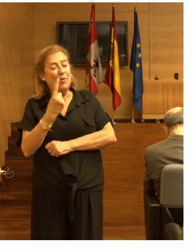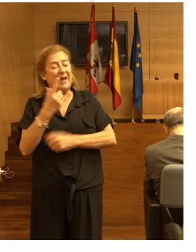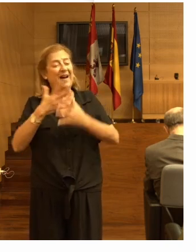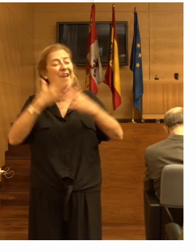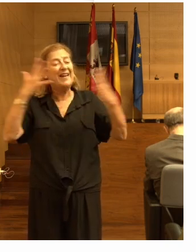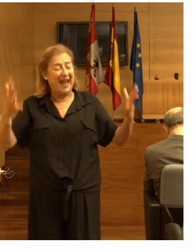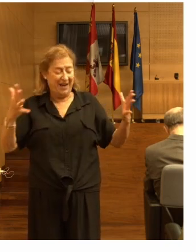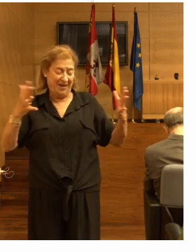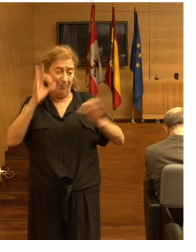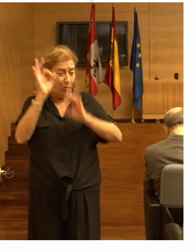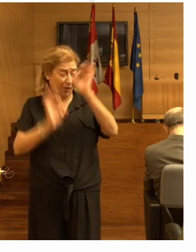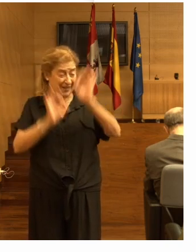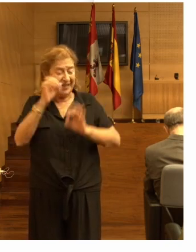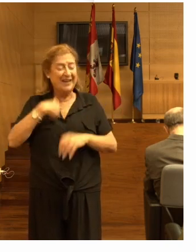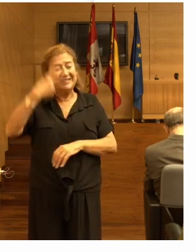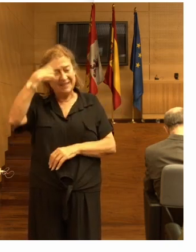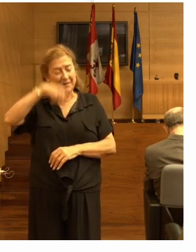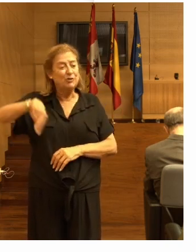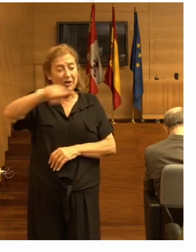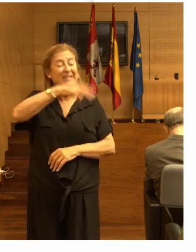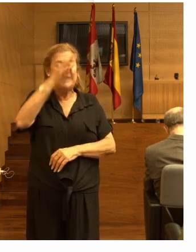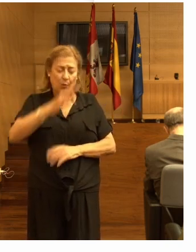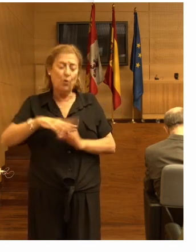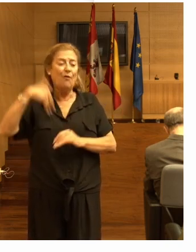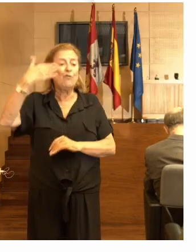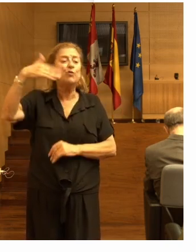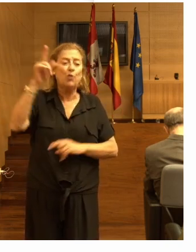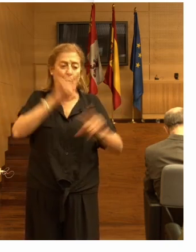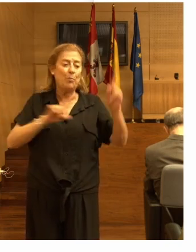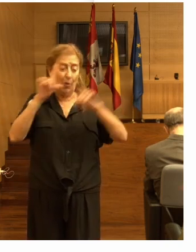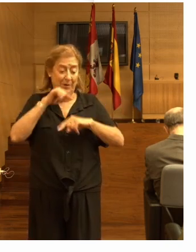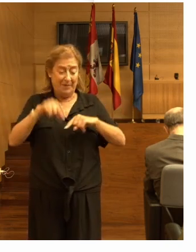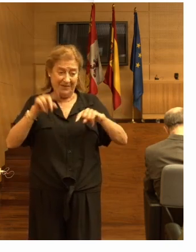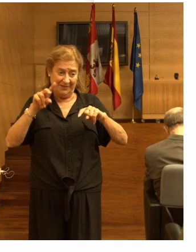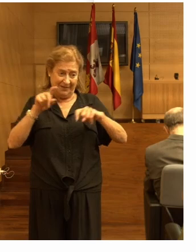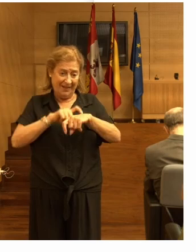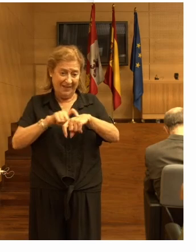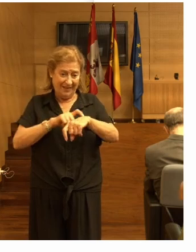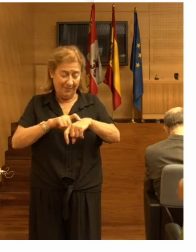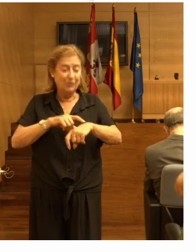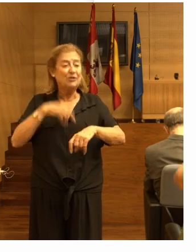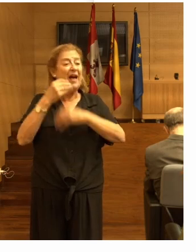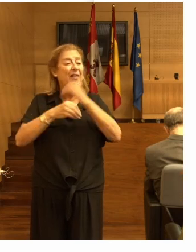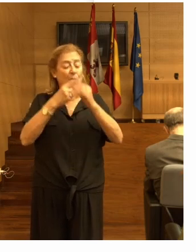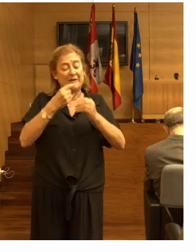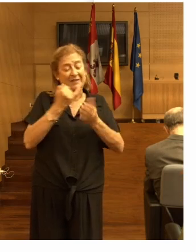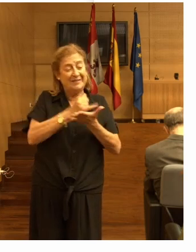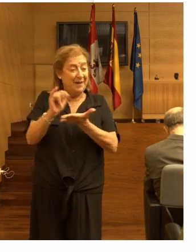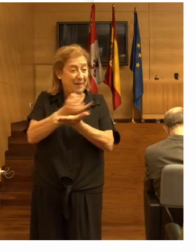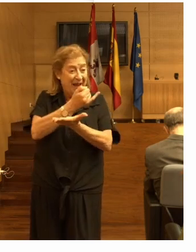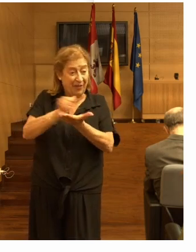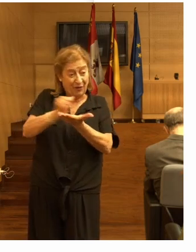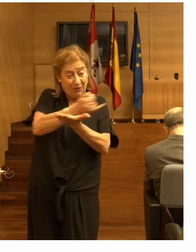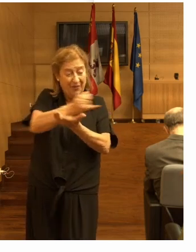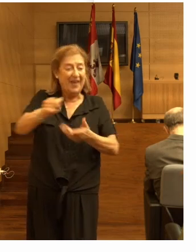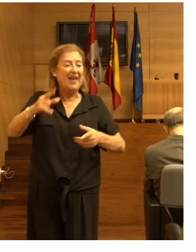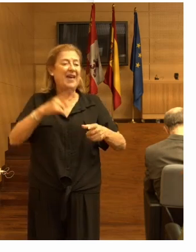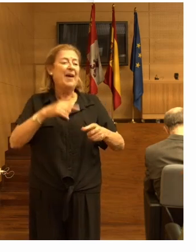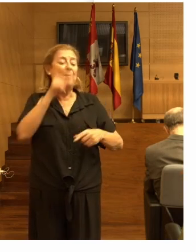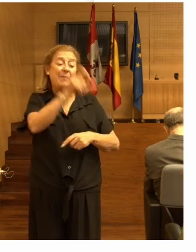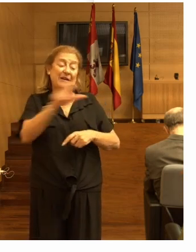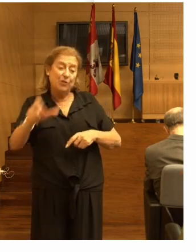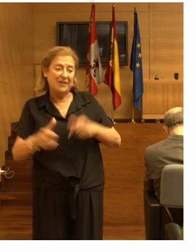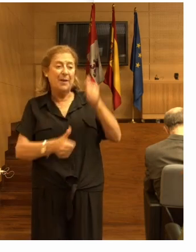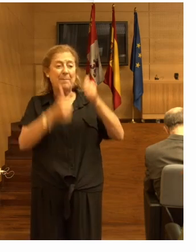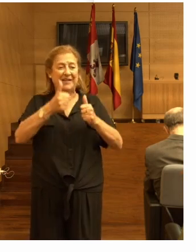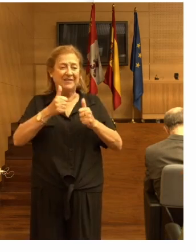proporción, sabemos que va a tener problemas de este tipo, entonces se puede hacer un cribado de los residentes que puedan ser